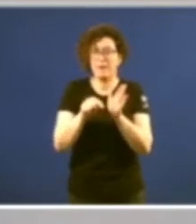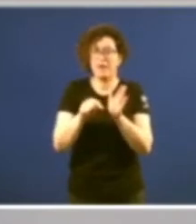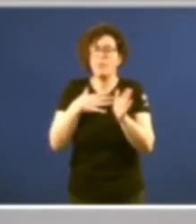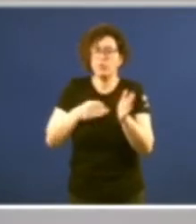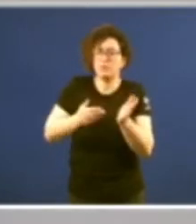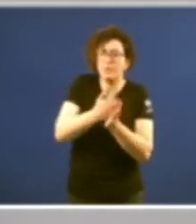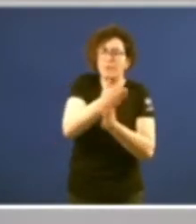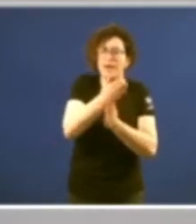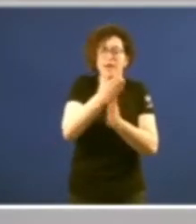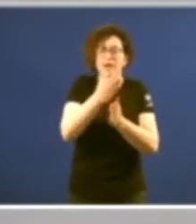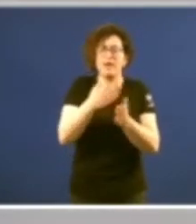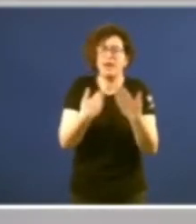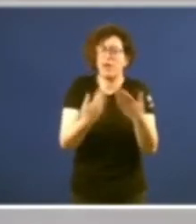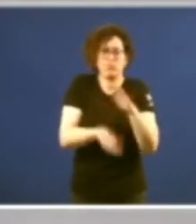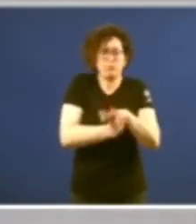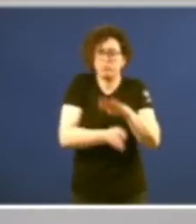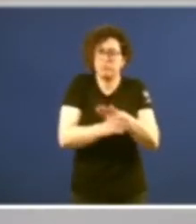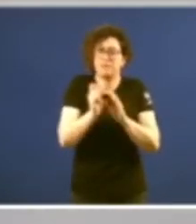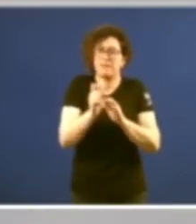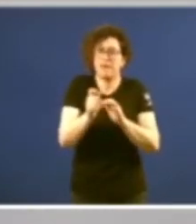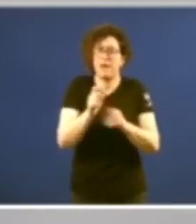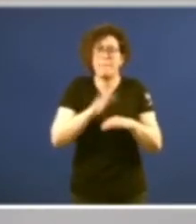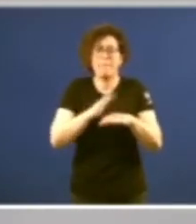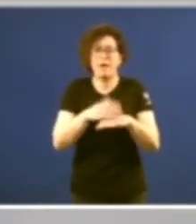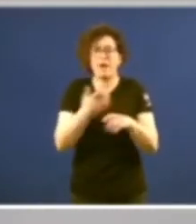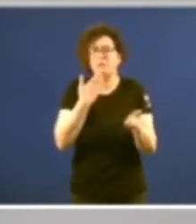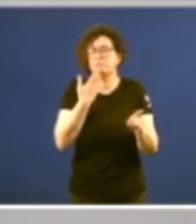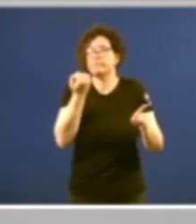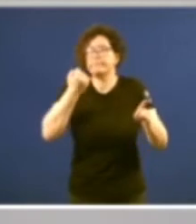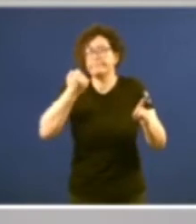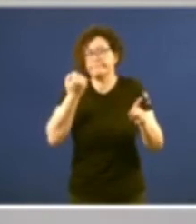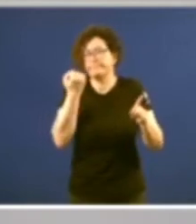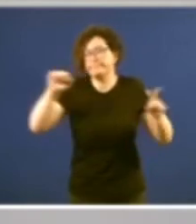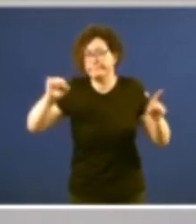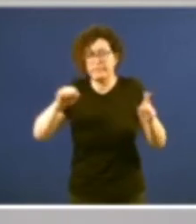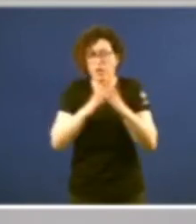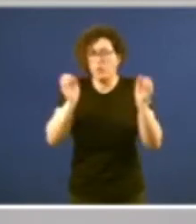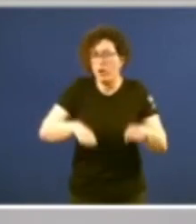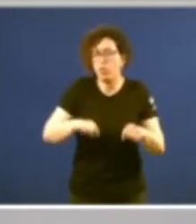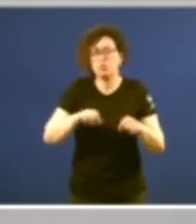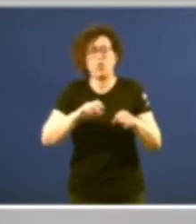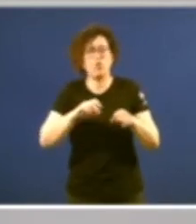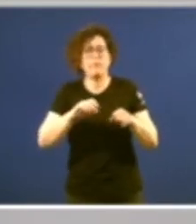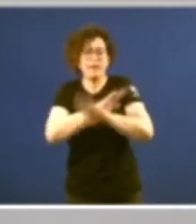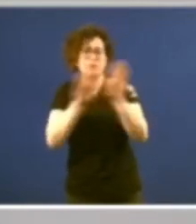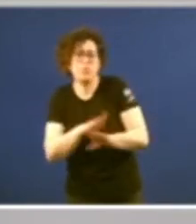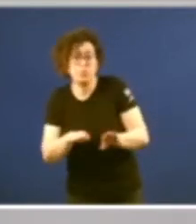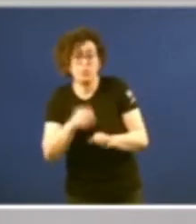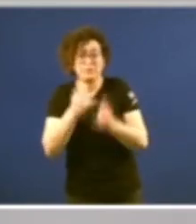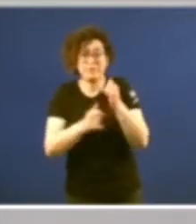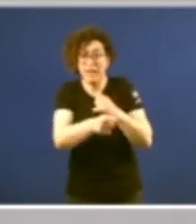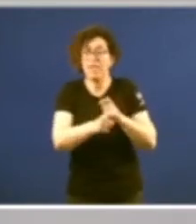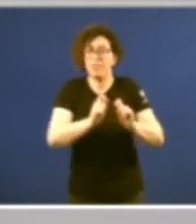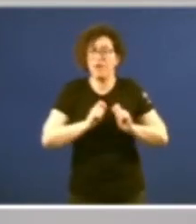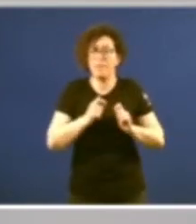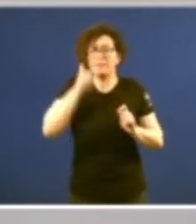constante relación de impugnaciones, de acuerdos, de resoluciones que, en definitiva, enriquecen